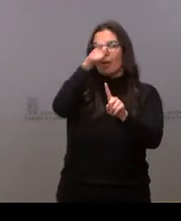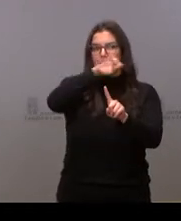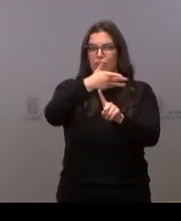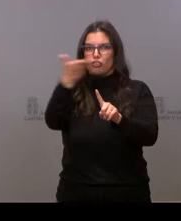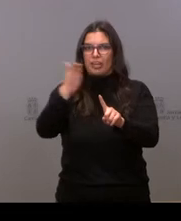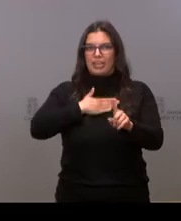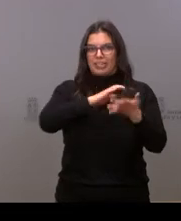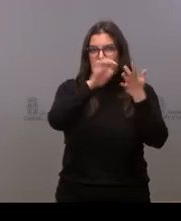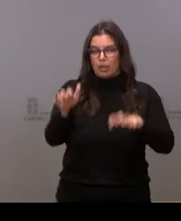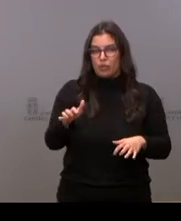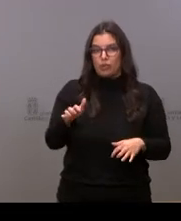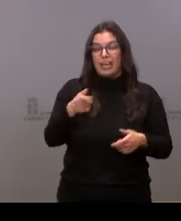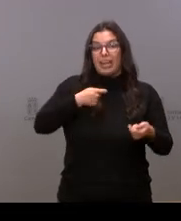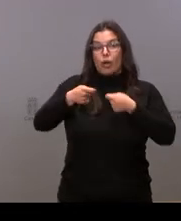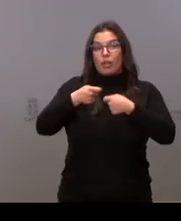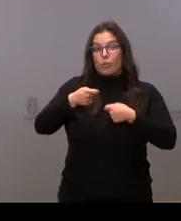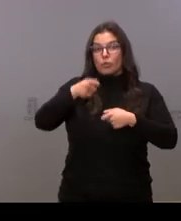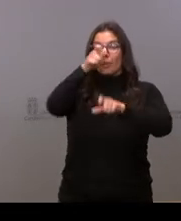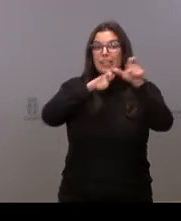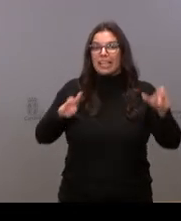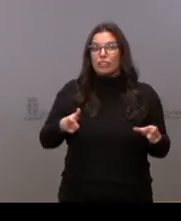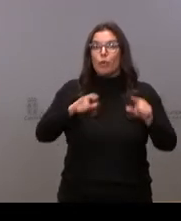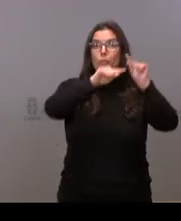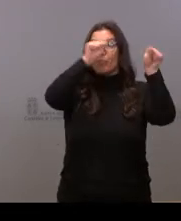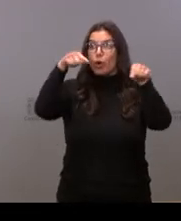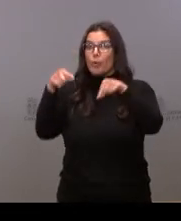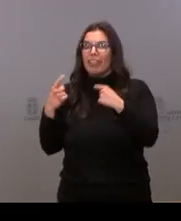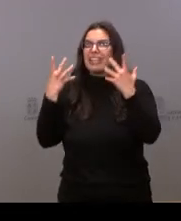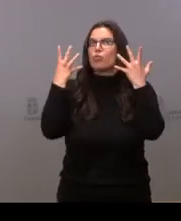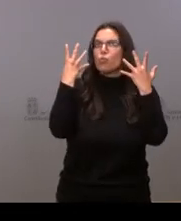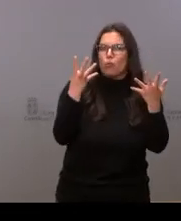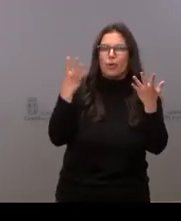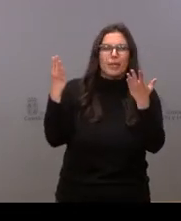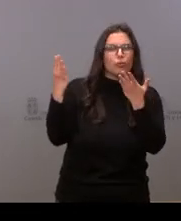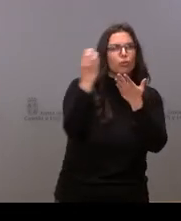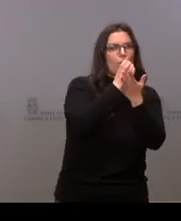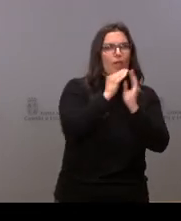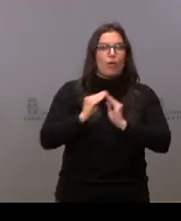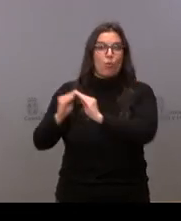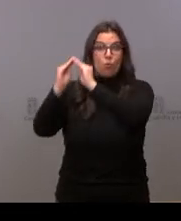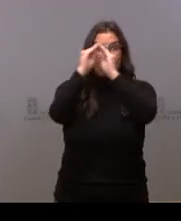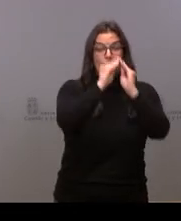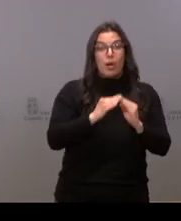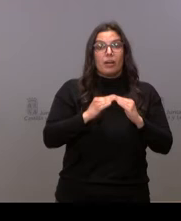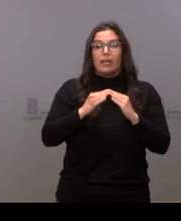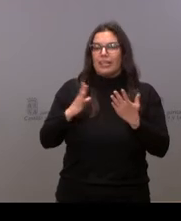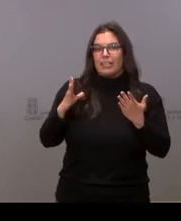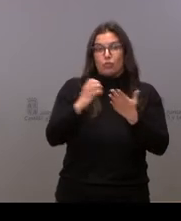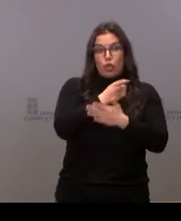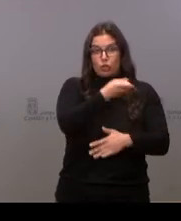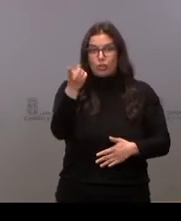negociamos, lo hacemos pensando en las nueve provincias de Castilla y León. Y que todo el mundo tenga claro que